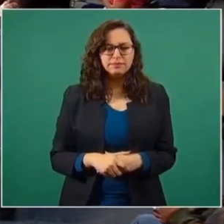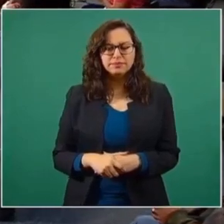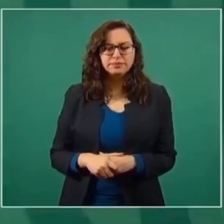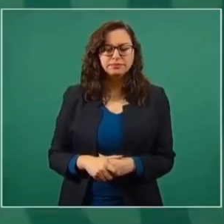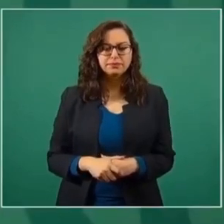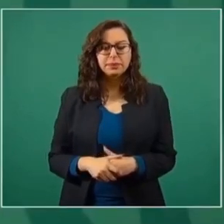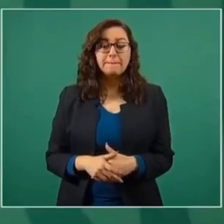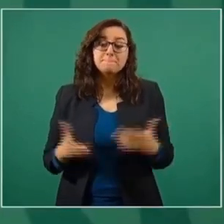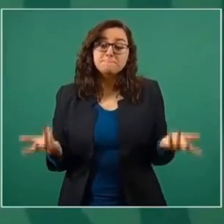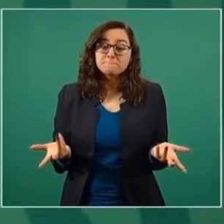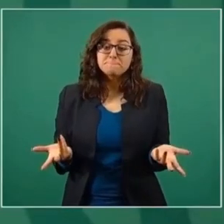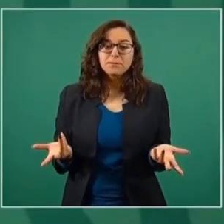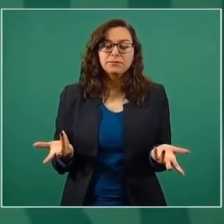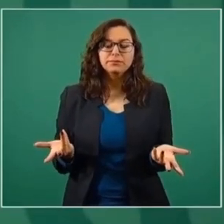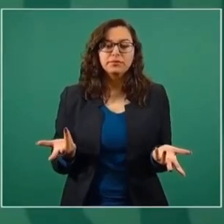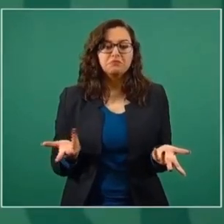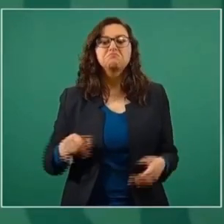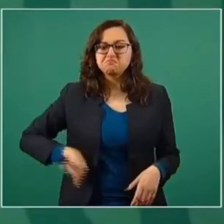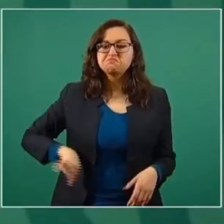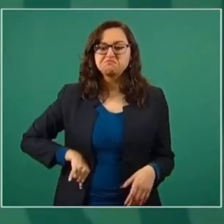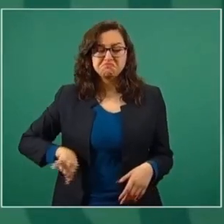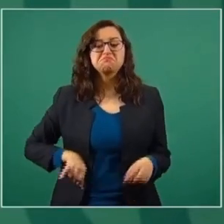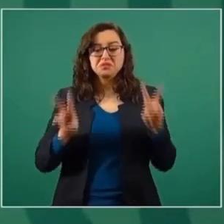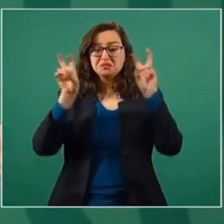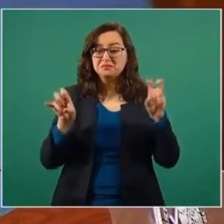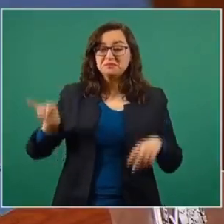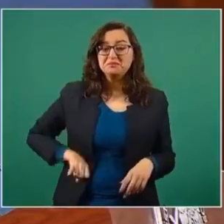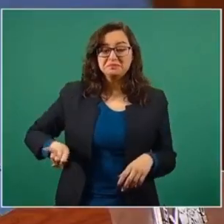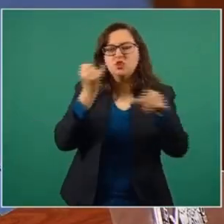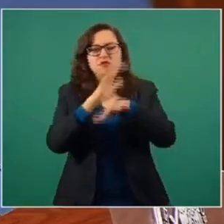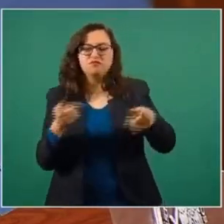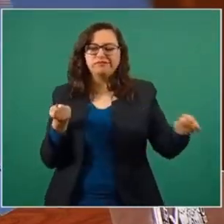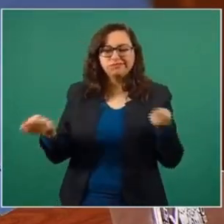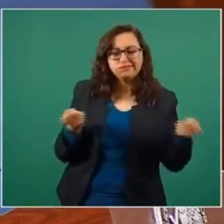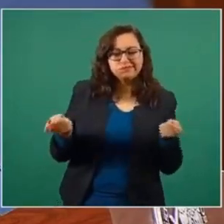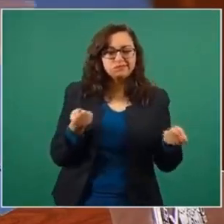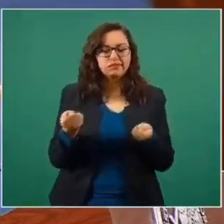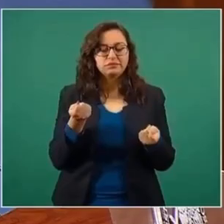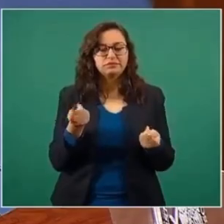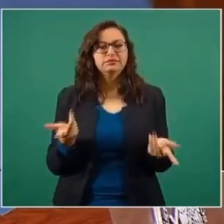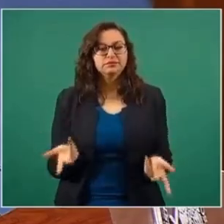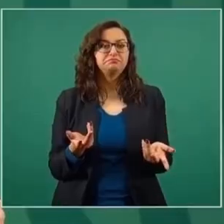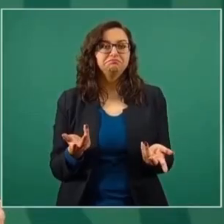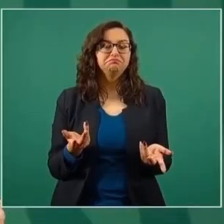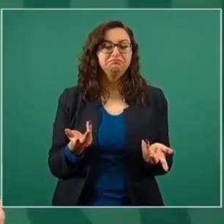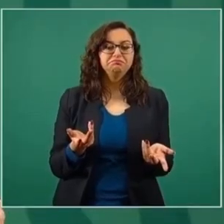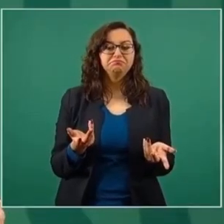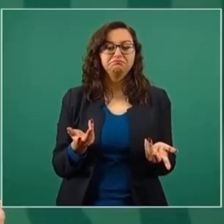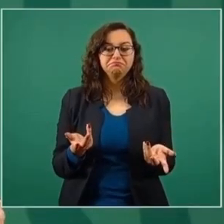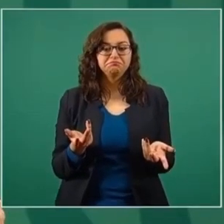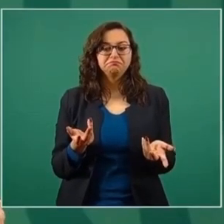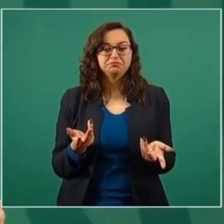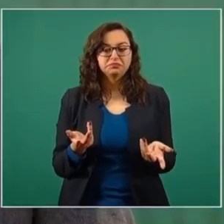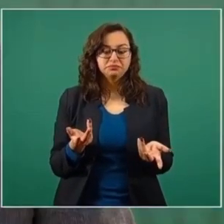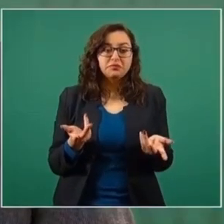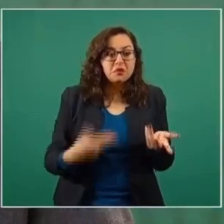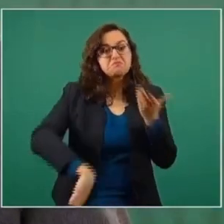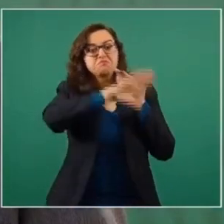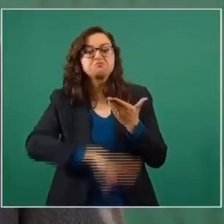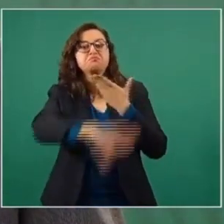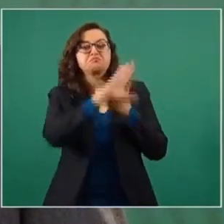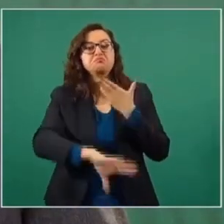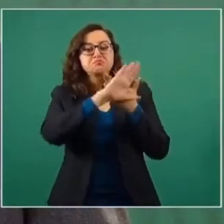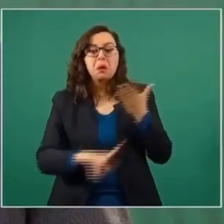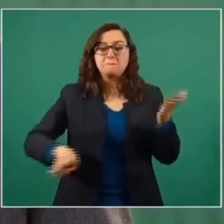Entonces, todo esto es interesante, ¿no? Por el papel de los medios. ¿Cómo quieren afectarnos los ataques